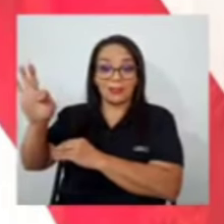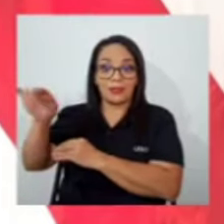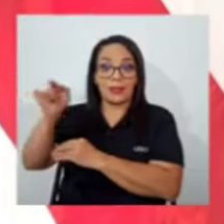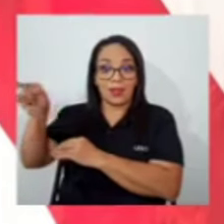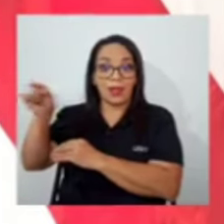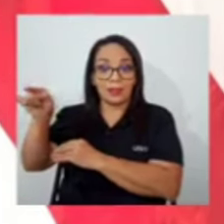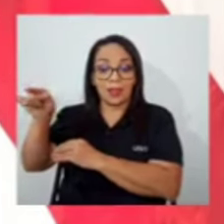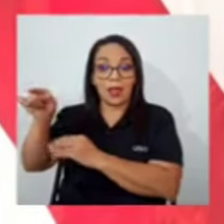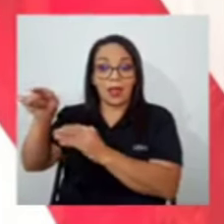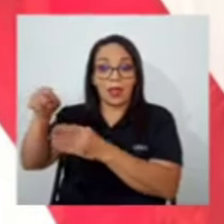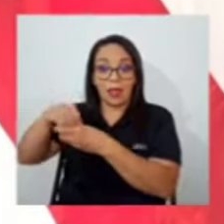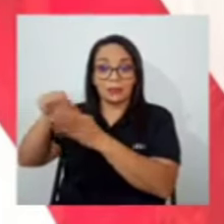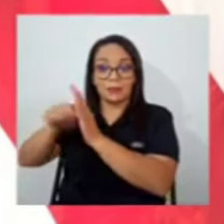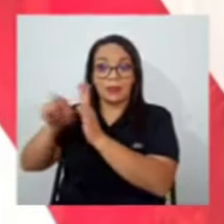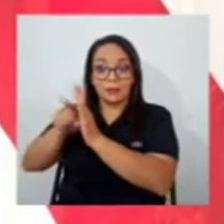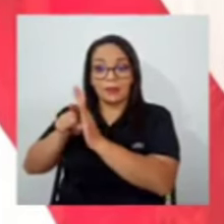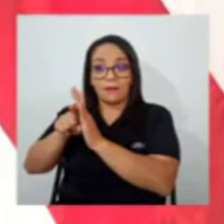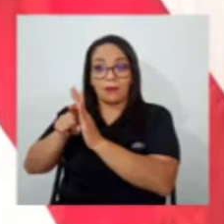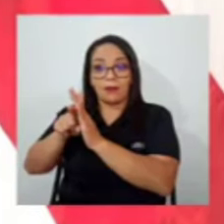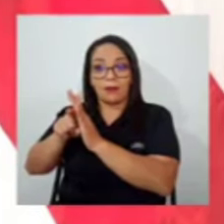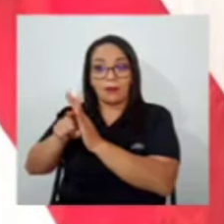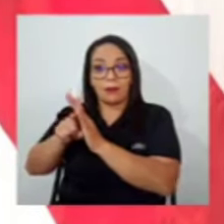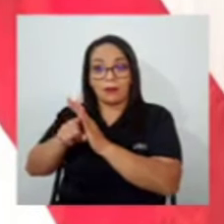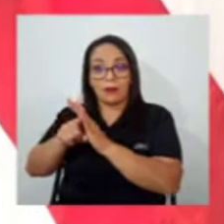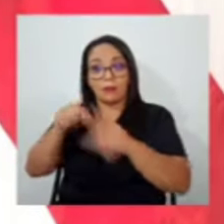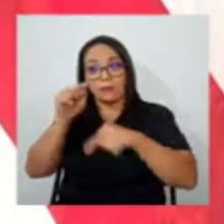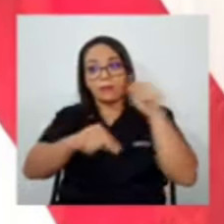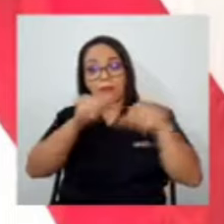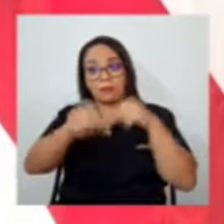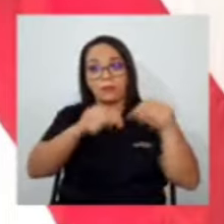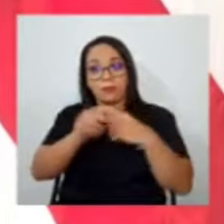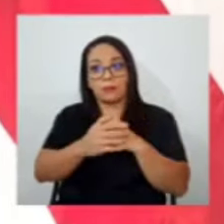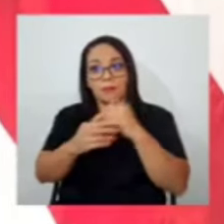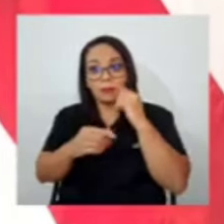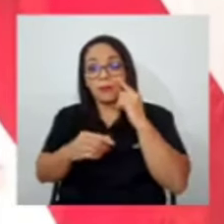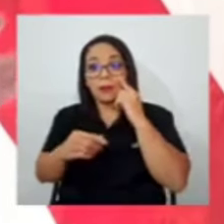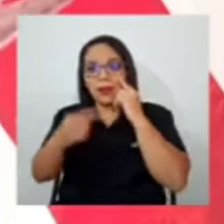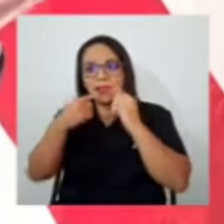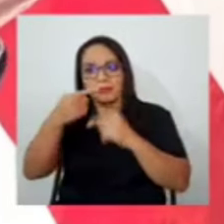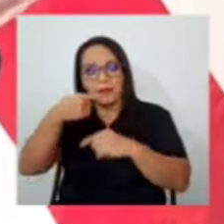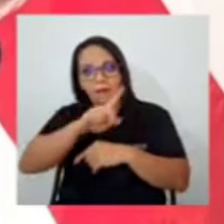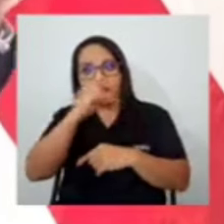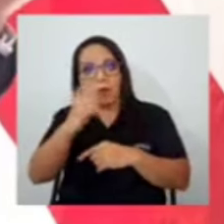Legislativa, ¿cómo hacen la gente en un bar a pre-reter? ¡Veamos los ojos! ¡Veamos los ojos!